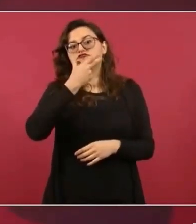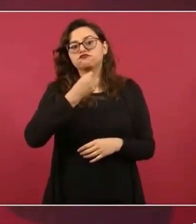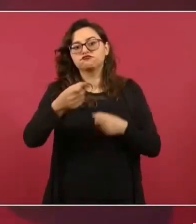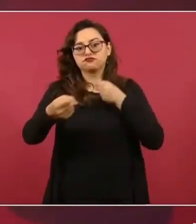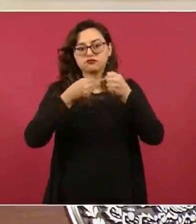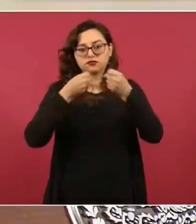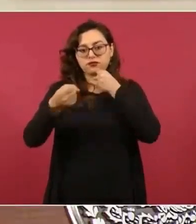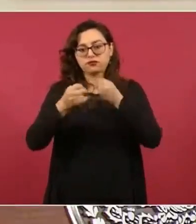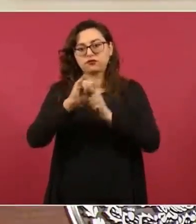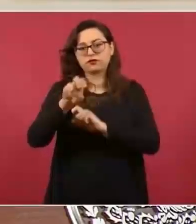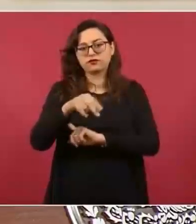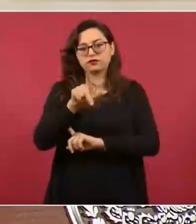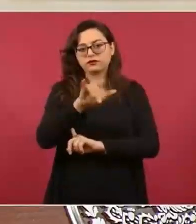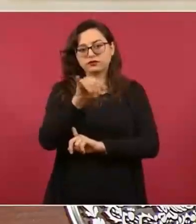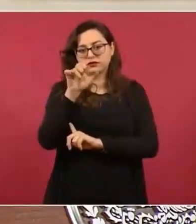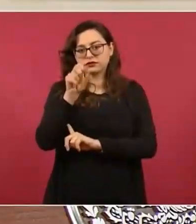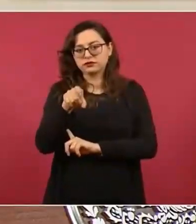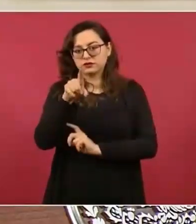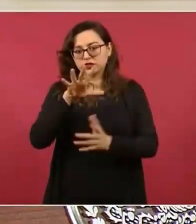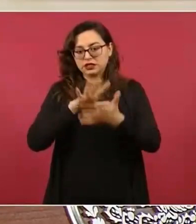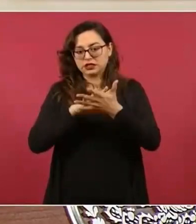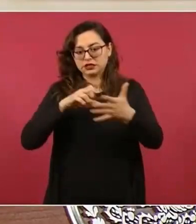Que eso no se debe de olvidar.